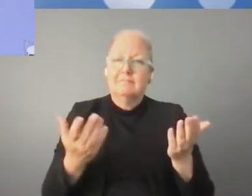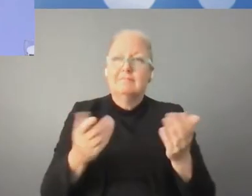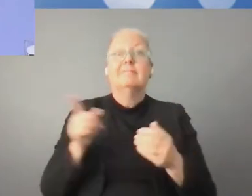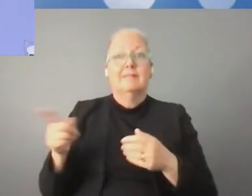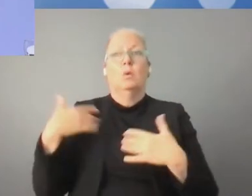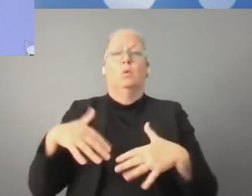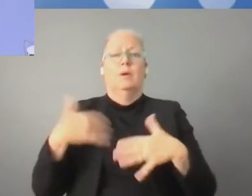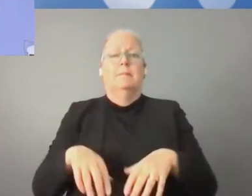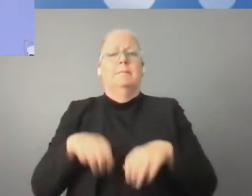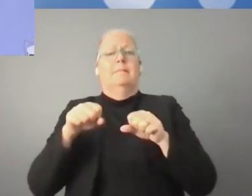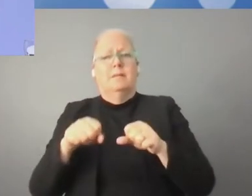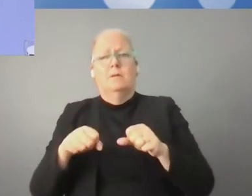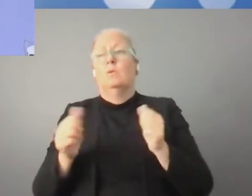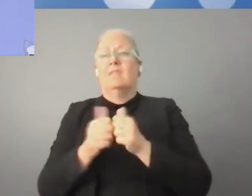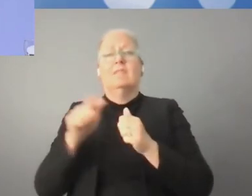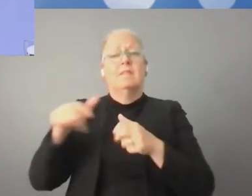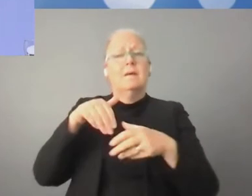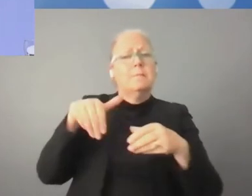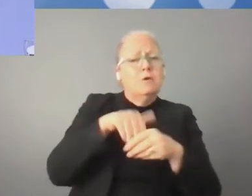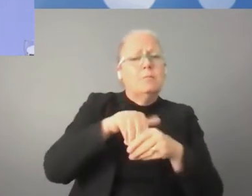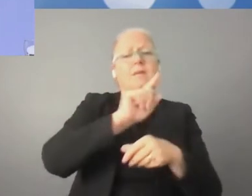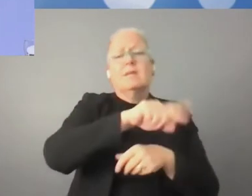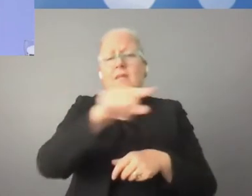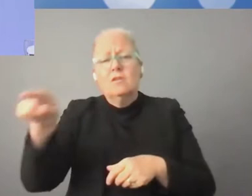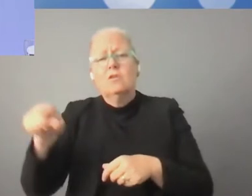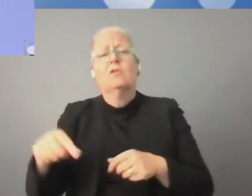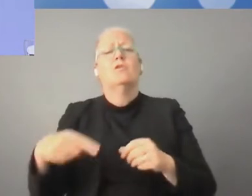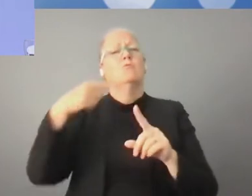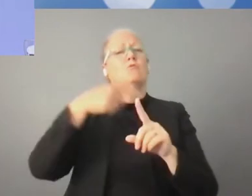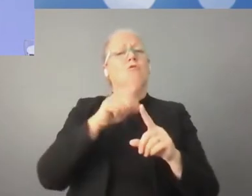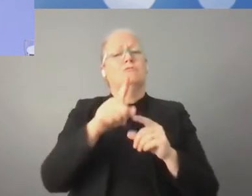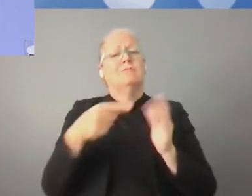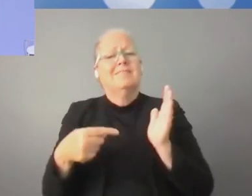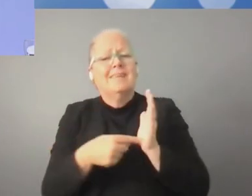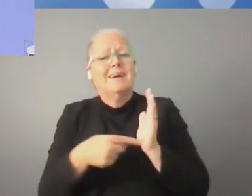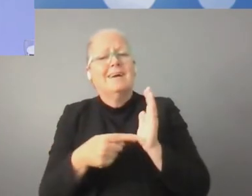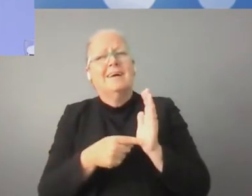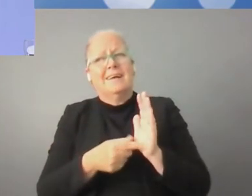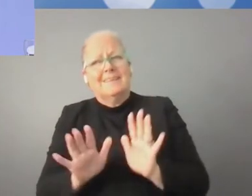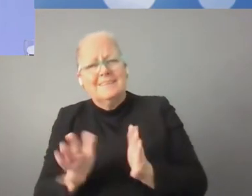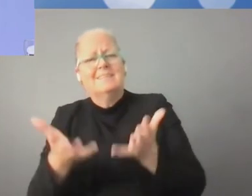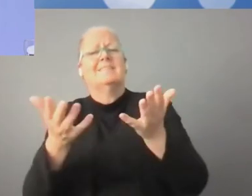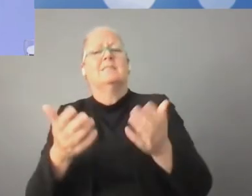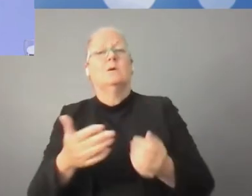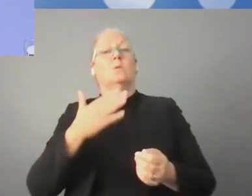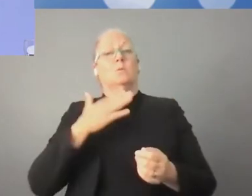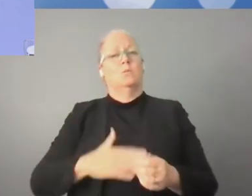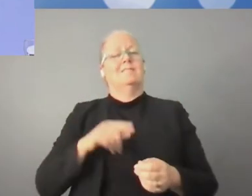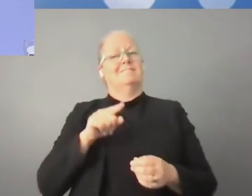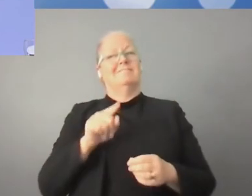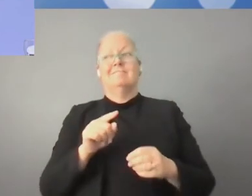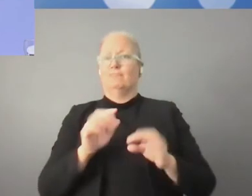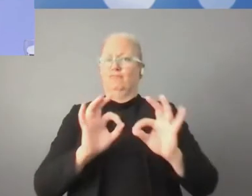cooperación digital. Como ustedes ya lo saben, debe ser una cooperación multilateral que